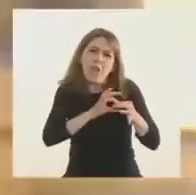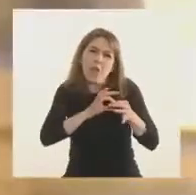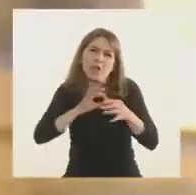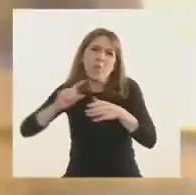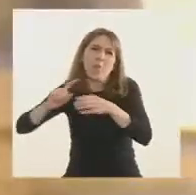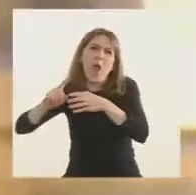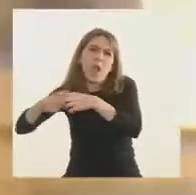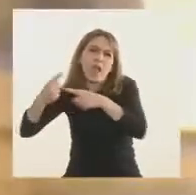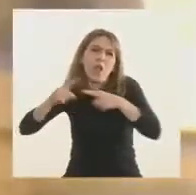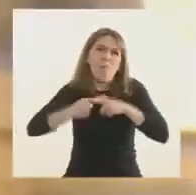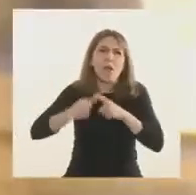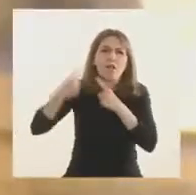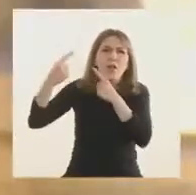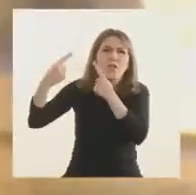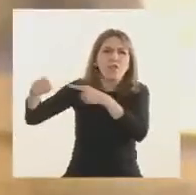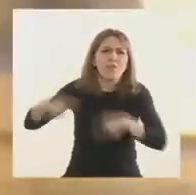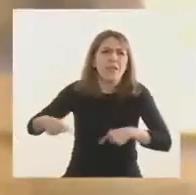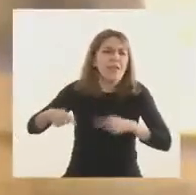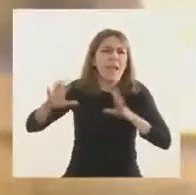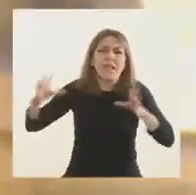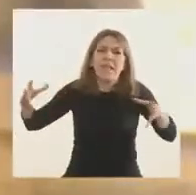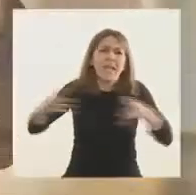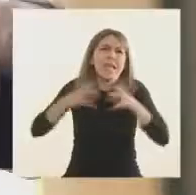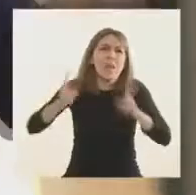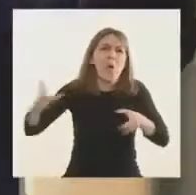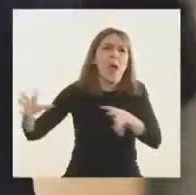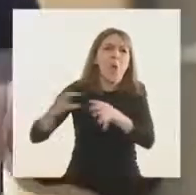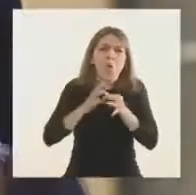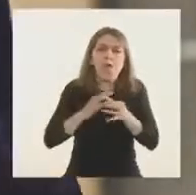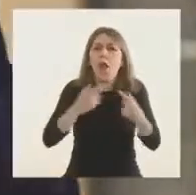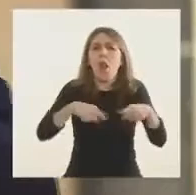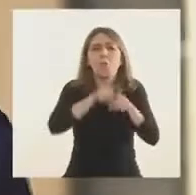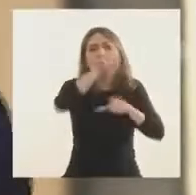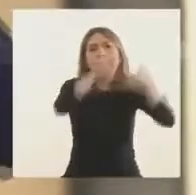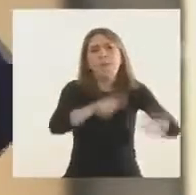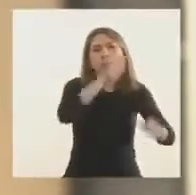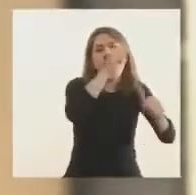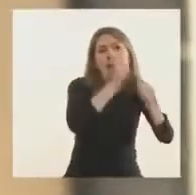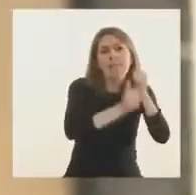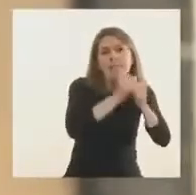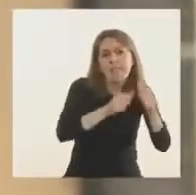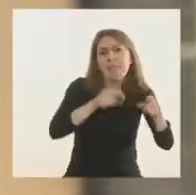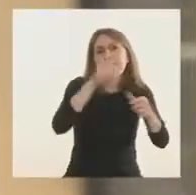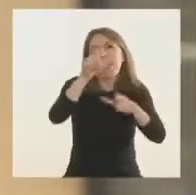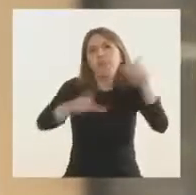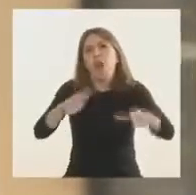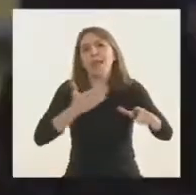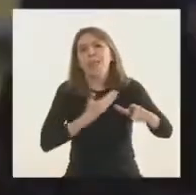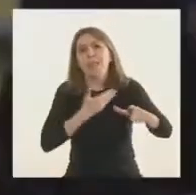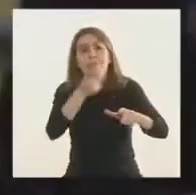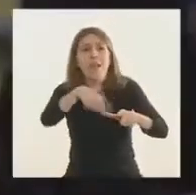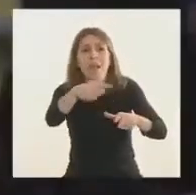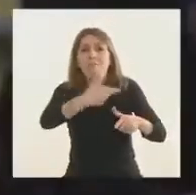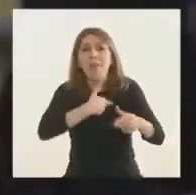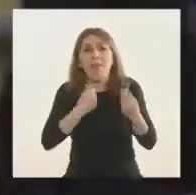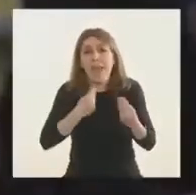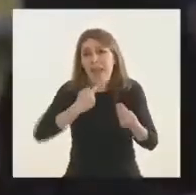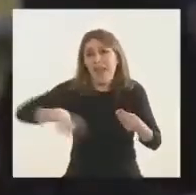porque lo que nos están reclamando los santafesinos en este caso, y los rosarinos en particular, es que trabajemos por ellos,